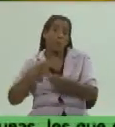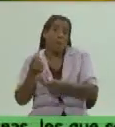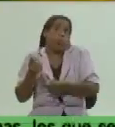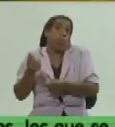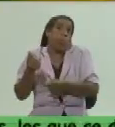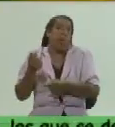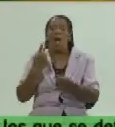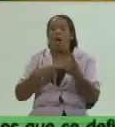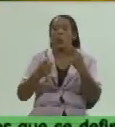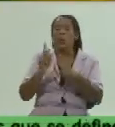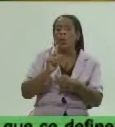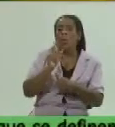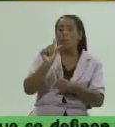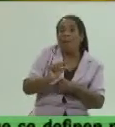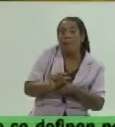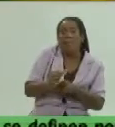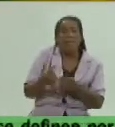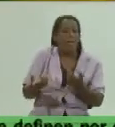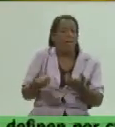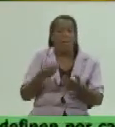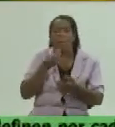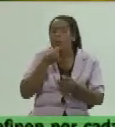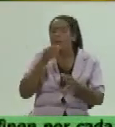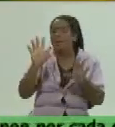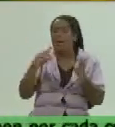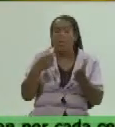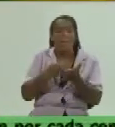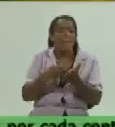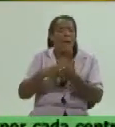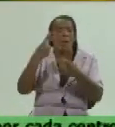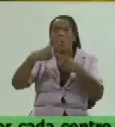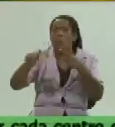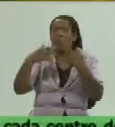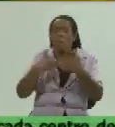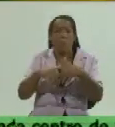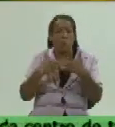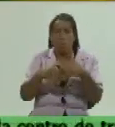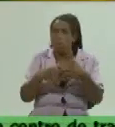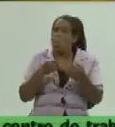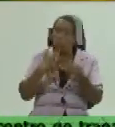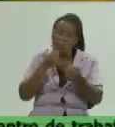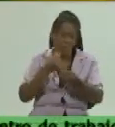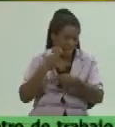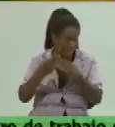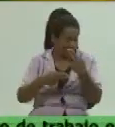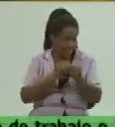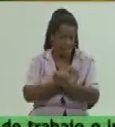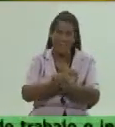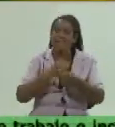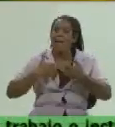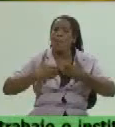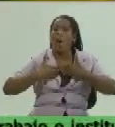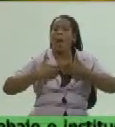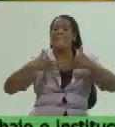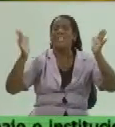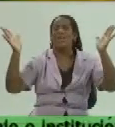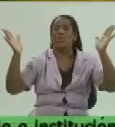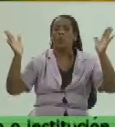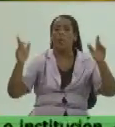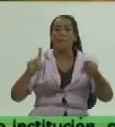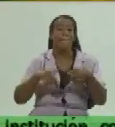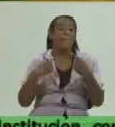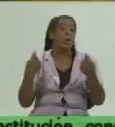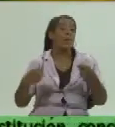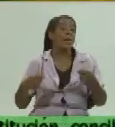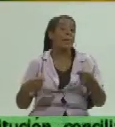también la posibilidad de comprar otros productos yo creo que eso lo puede hacer también es decir que estamos abiertos a todas estas cuestiones pero todo tiene que ser desde el